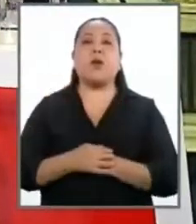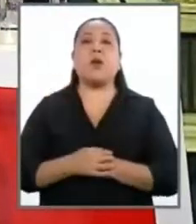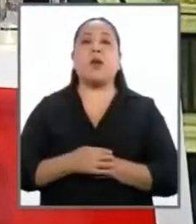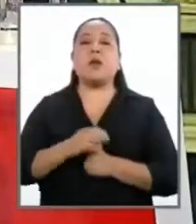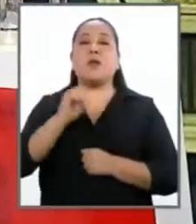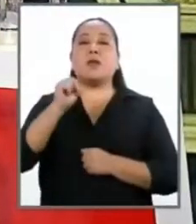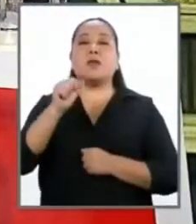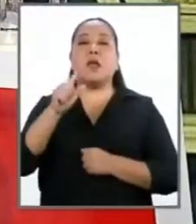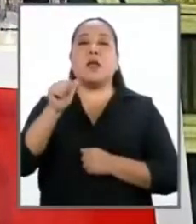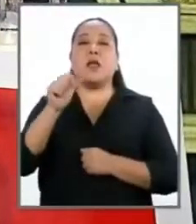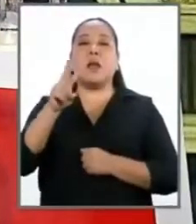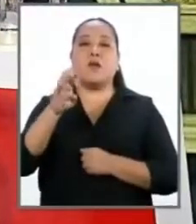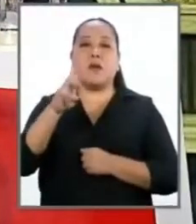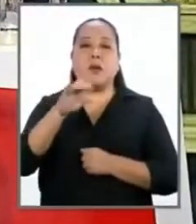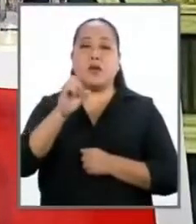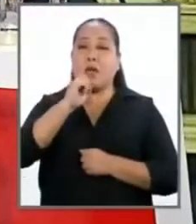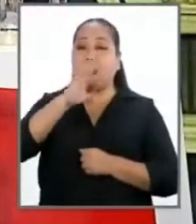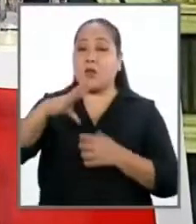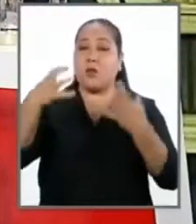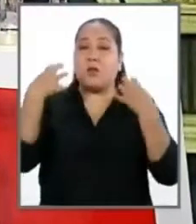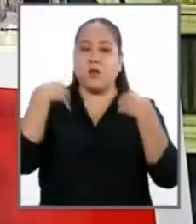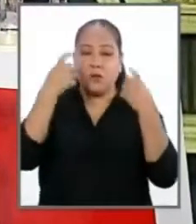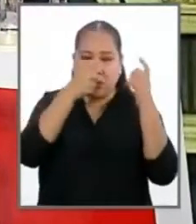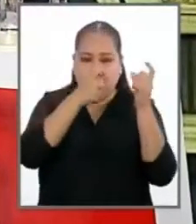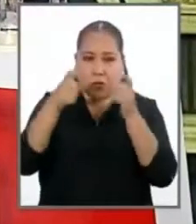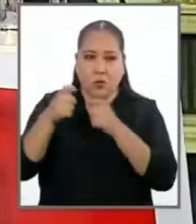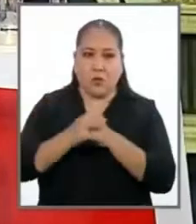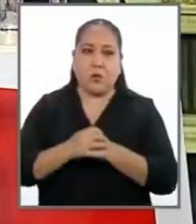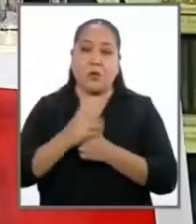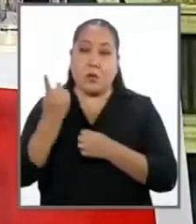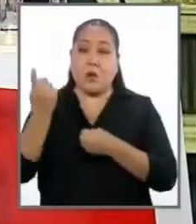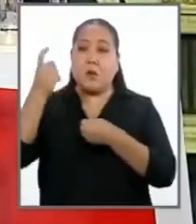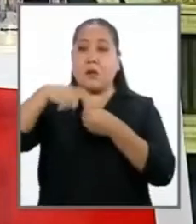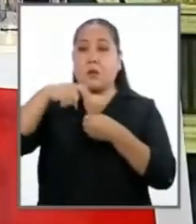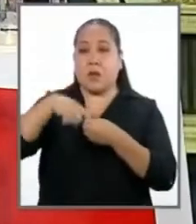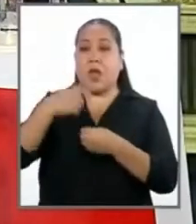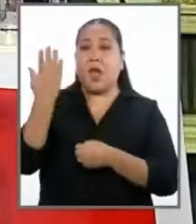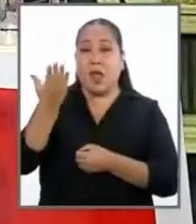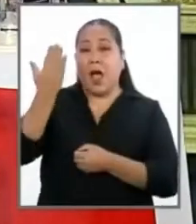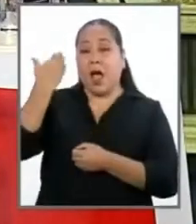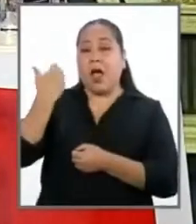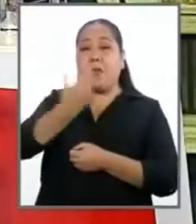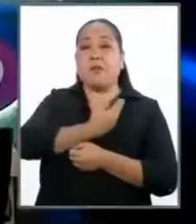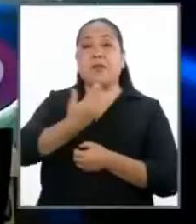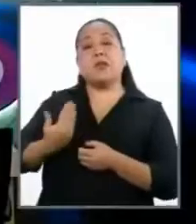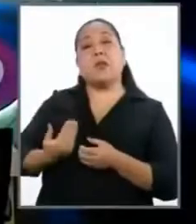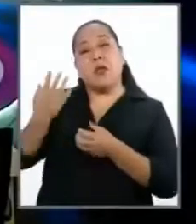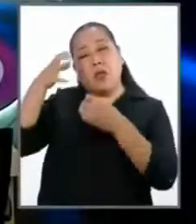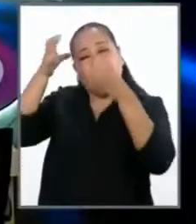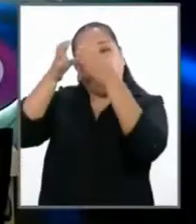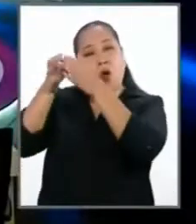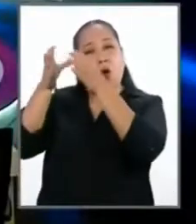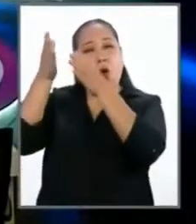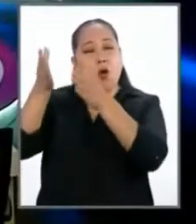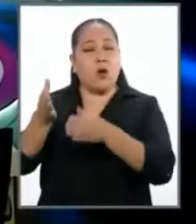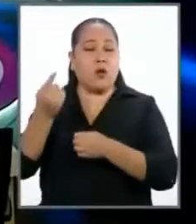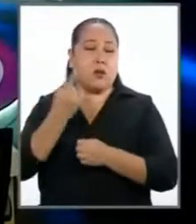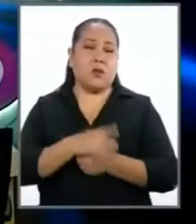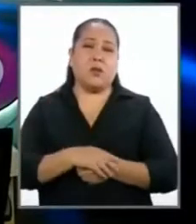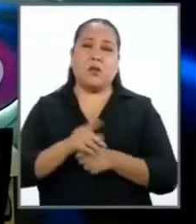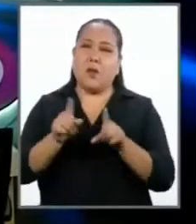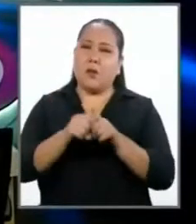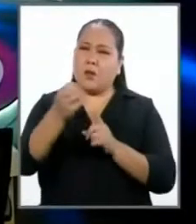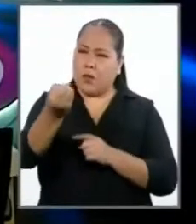Daniel Sarraberri, que ha mencionado a la Contraloría, que ha sido parlamentario, ha presidente del Congreso, y por tanto podría también mencionarnos,